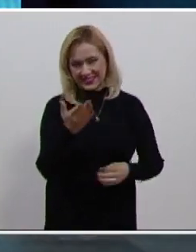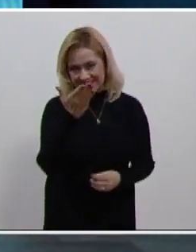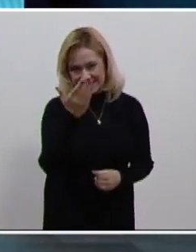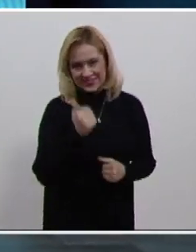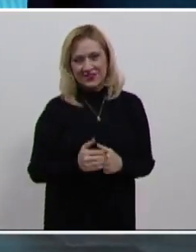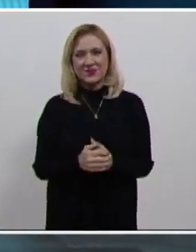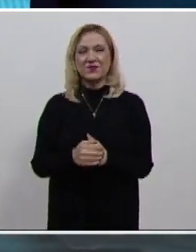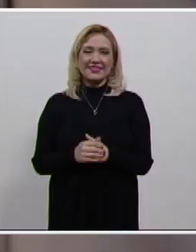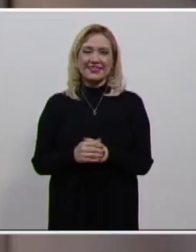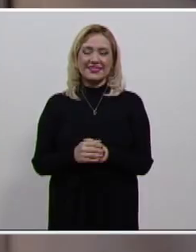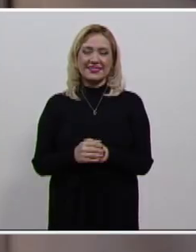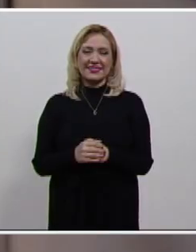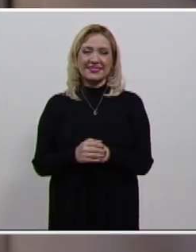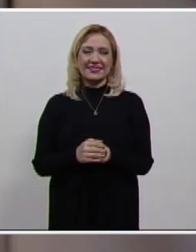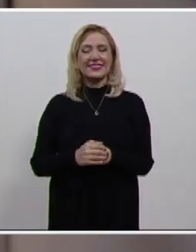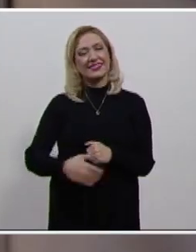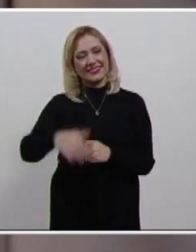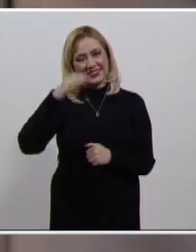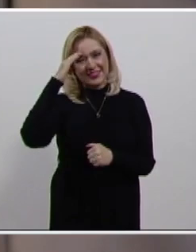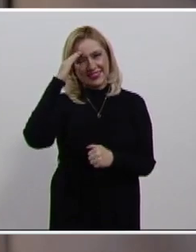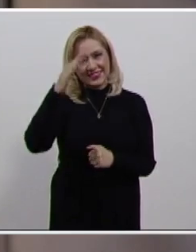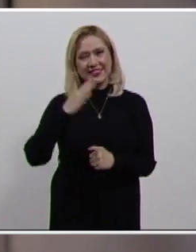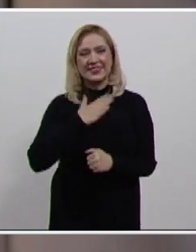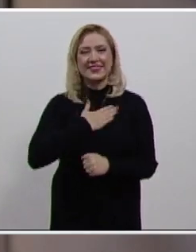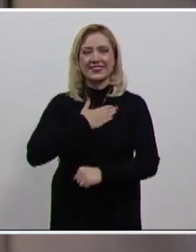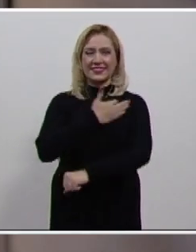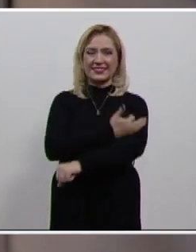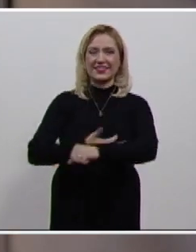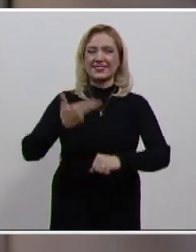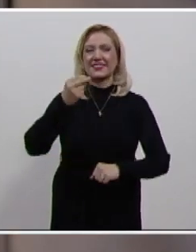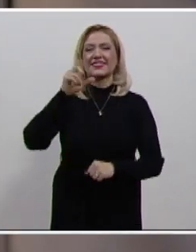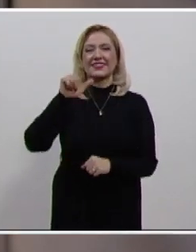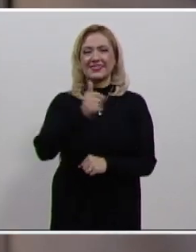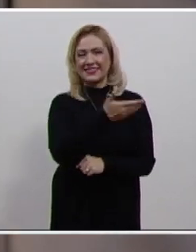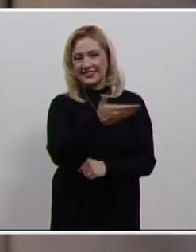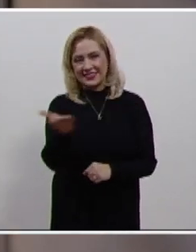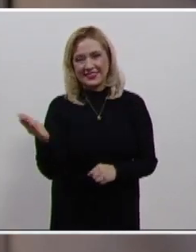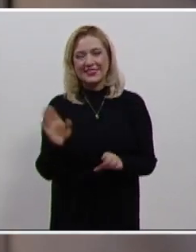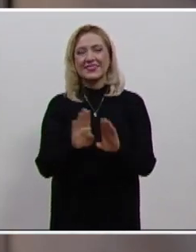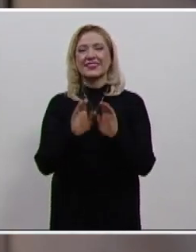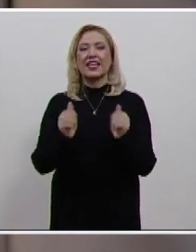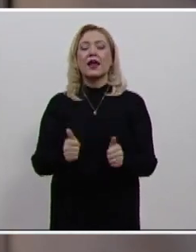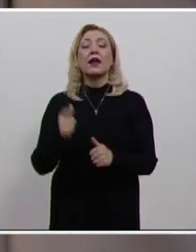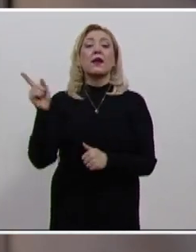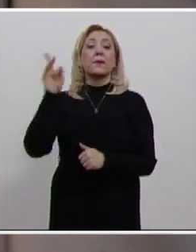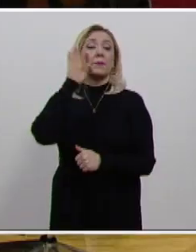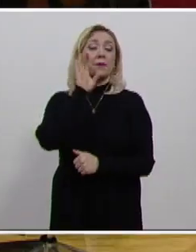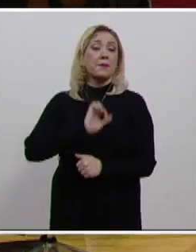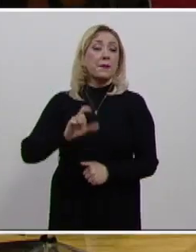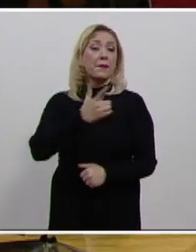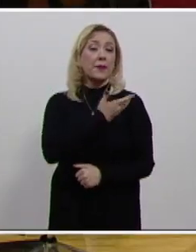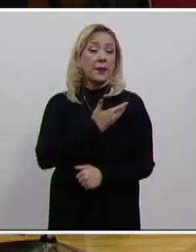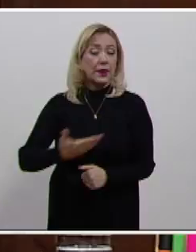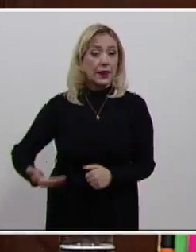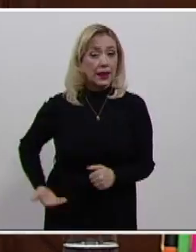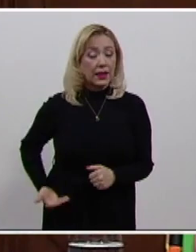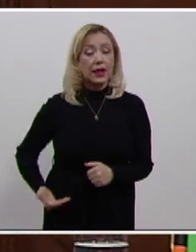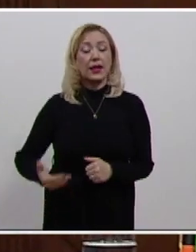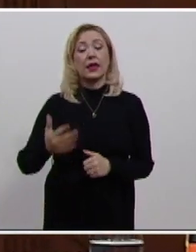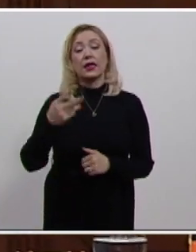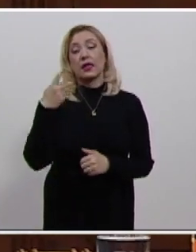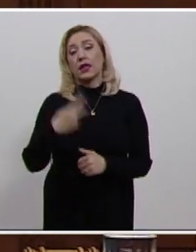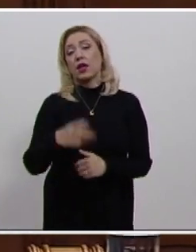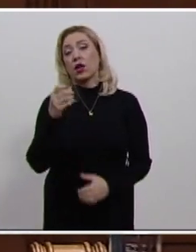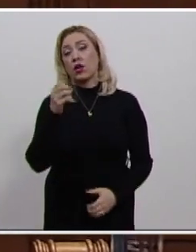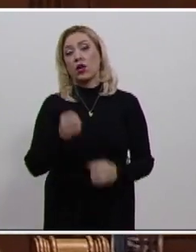con tu información. ¿Qué tal? Muy buenas tardes a todas las personas que siguen esta transmisión. La ministra presidenta de la Suprema Corte de Justicia de